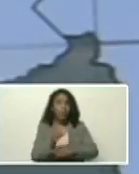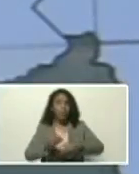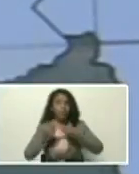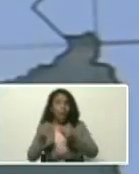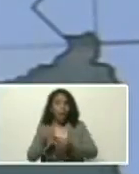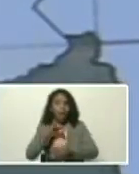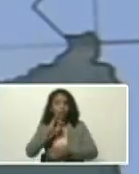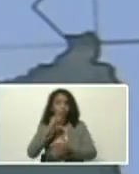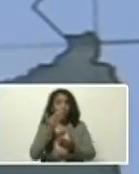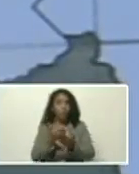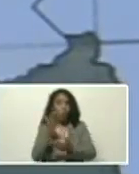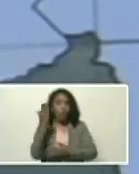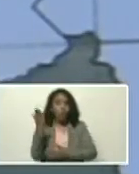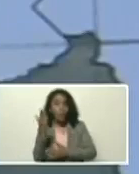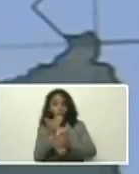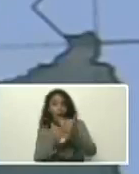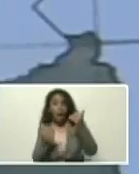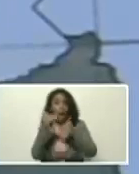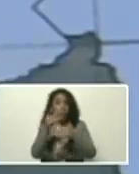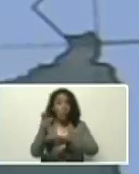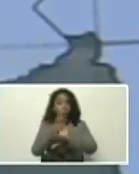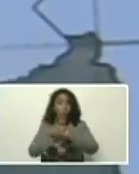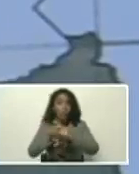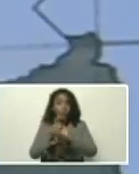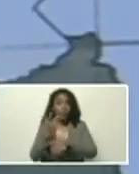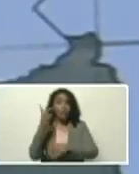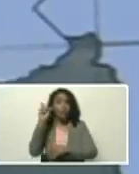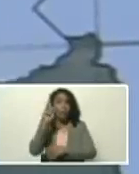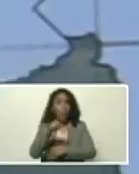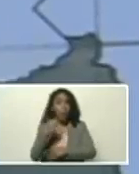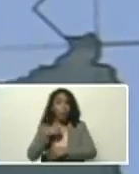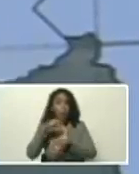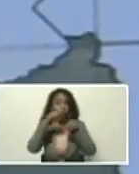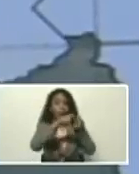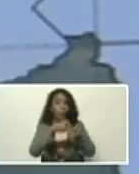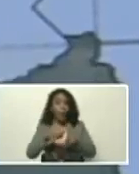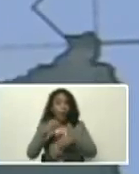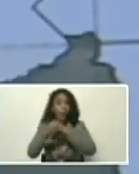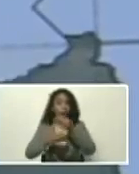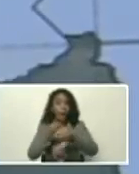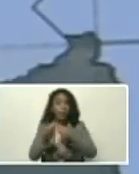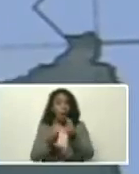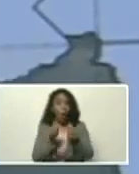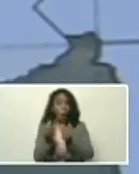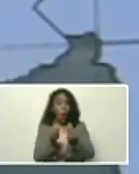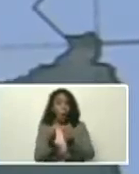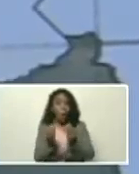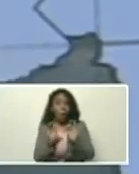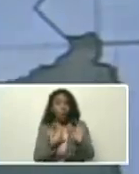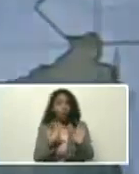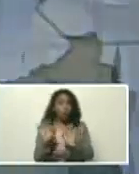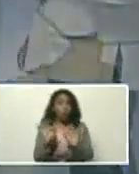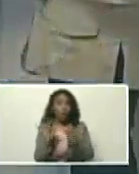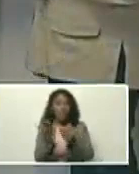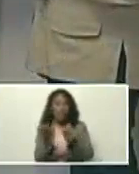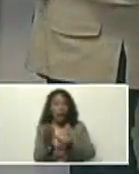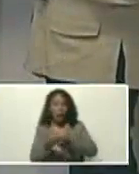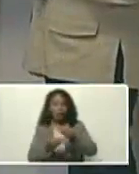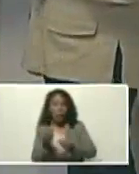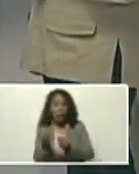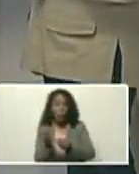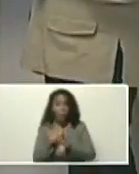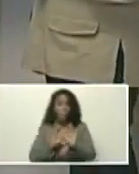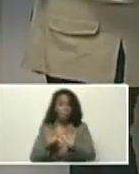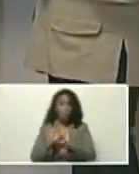información a usted, y al alto gobierno, pero también a nuestros agricultores, para que tomen, en caso de una sequía, qué hacer, cómo